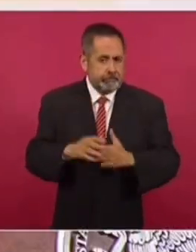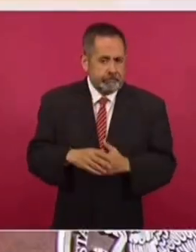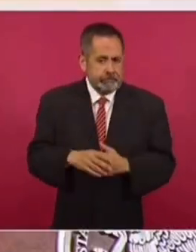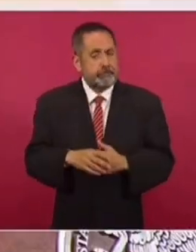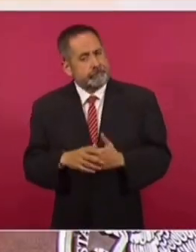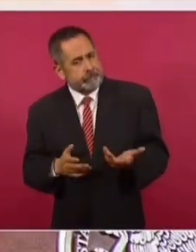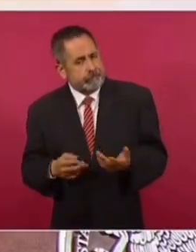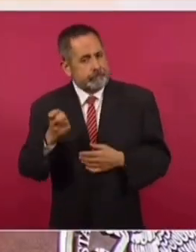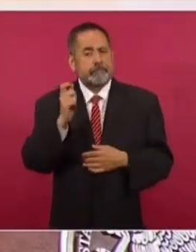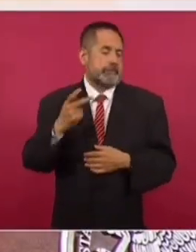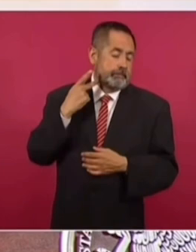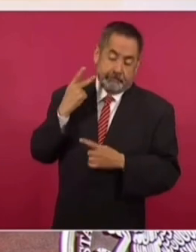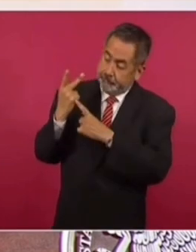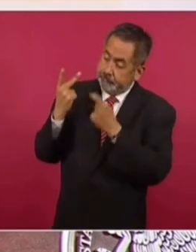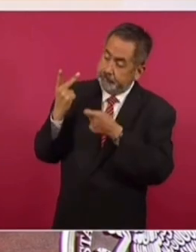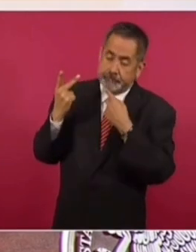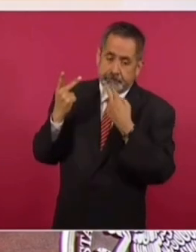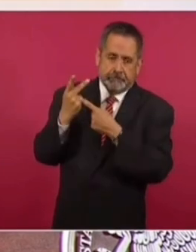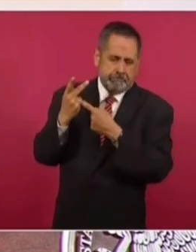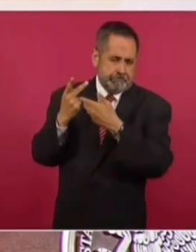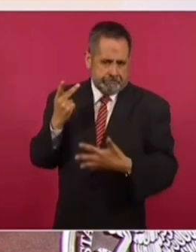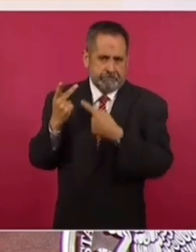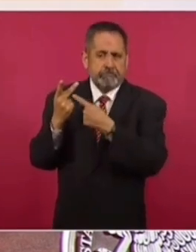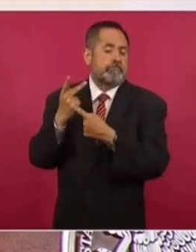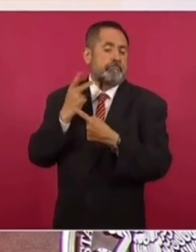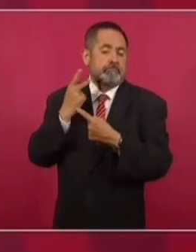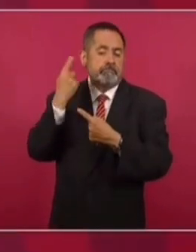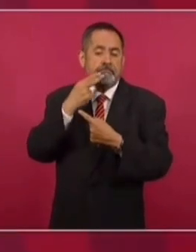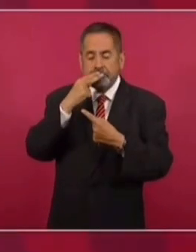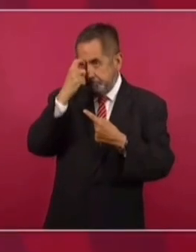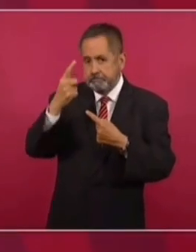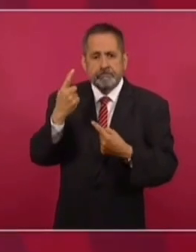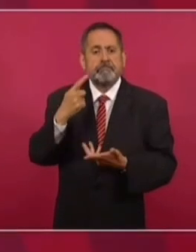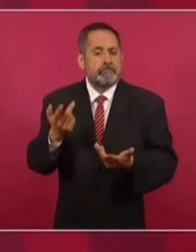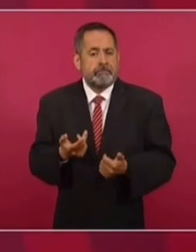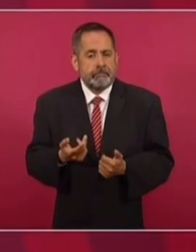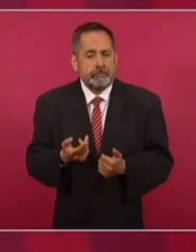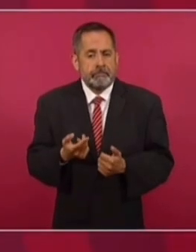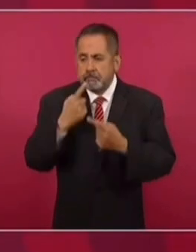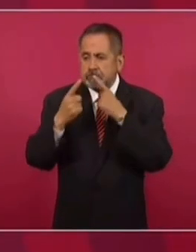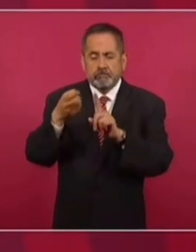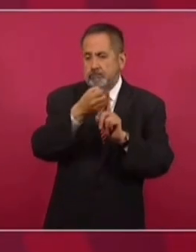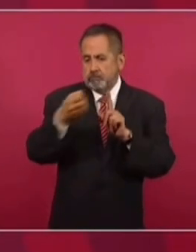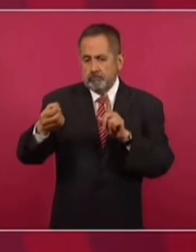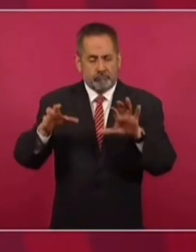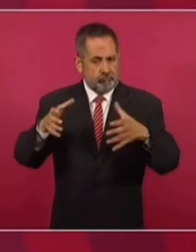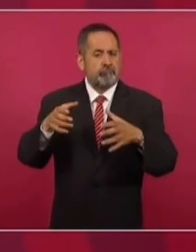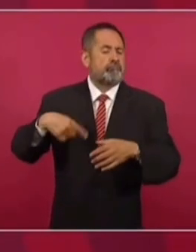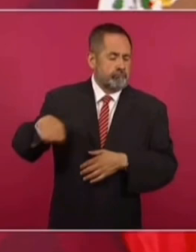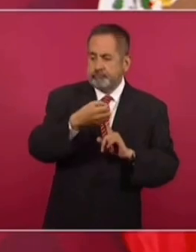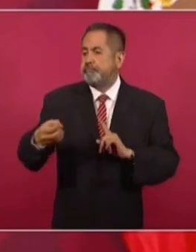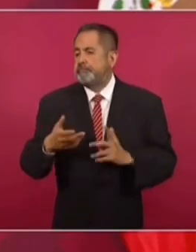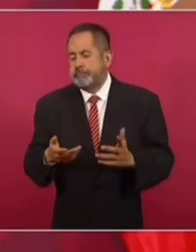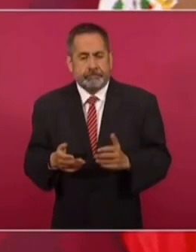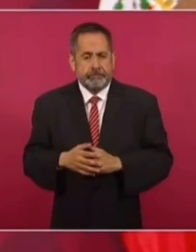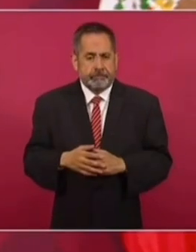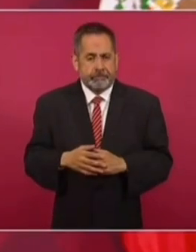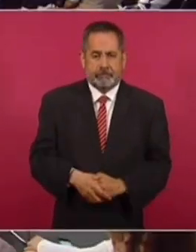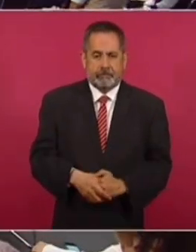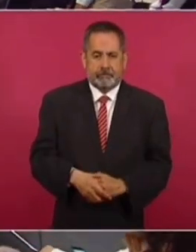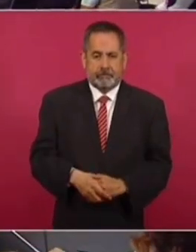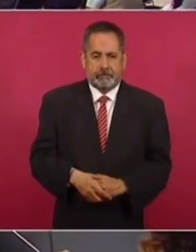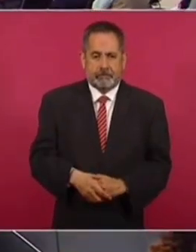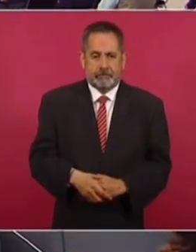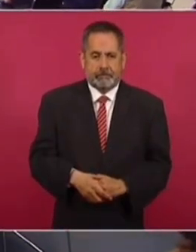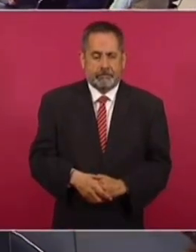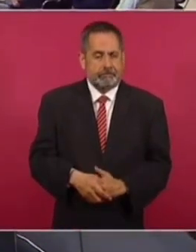política, entre otras cosas, entre otras cosas, se inventó para poner orden en el caos.